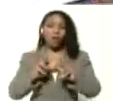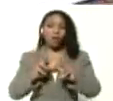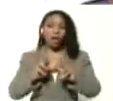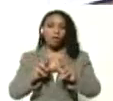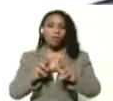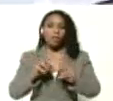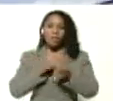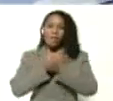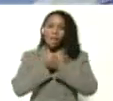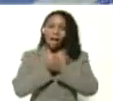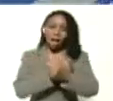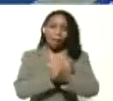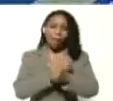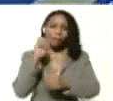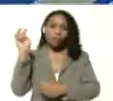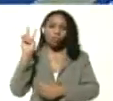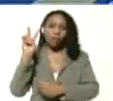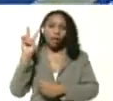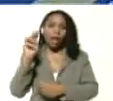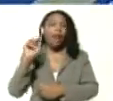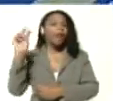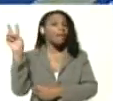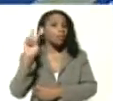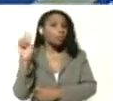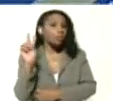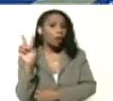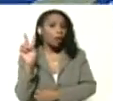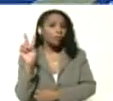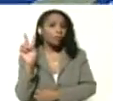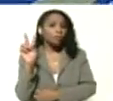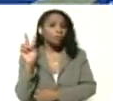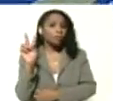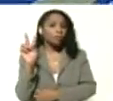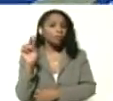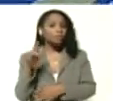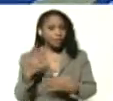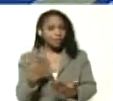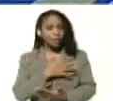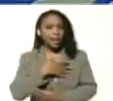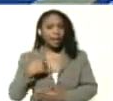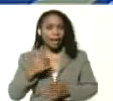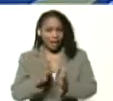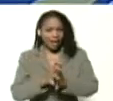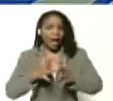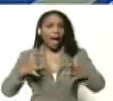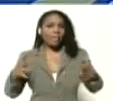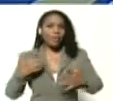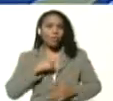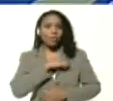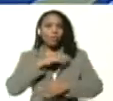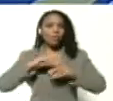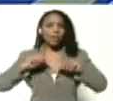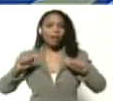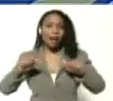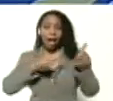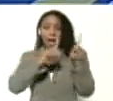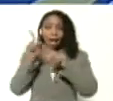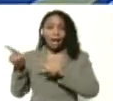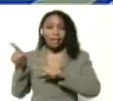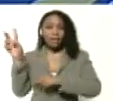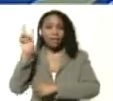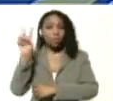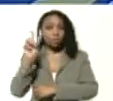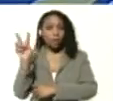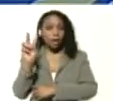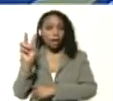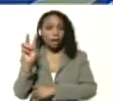que ama su país la Venezuela que quiere la grandeza de nuestra tierra esa Venezuela es